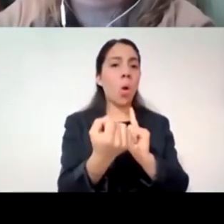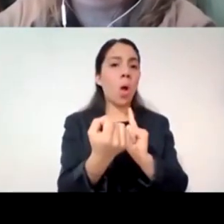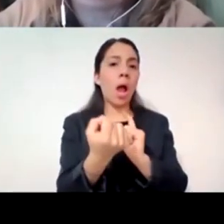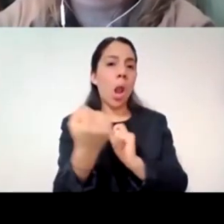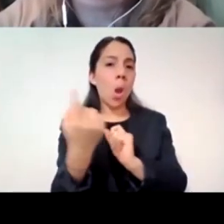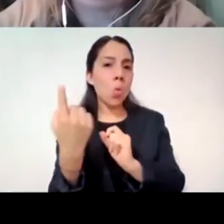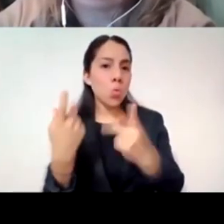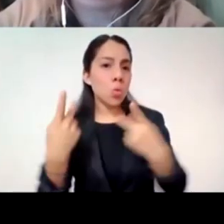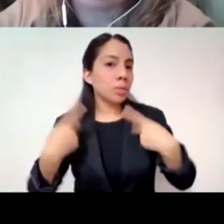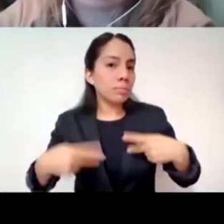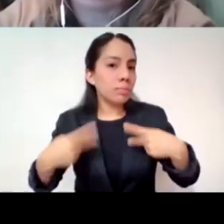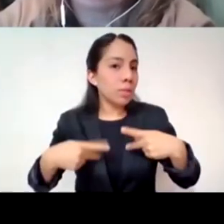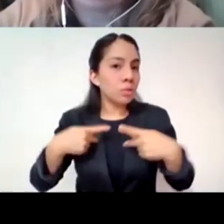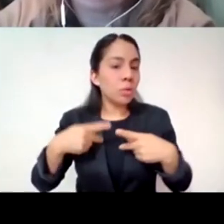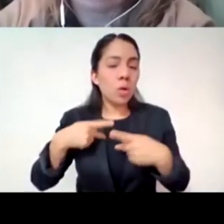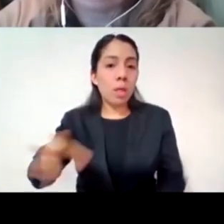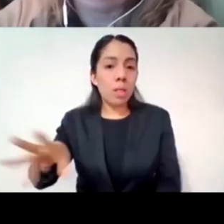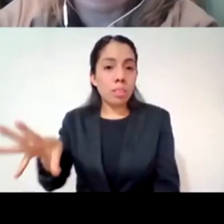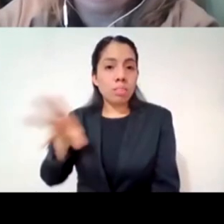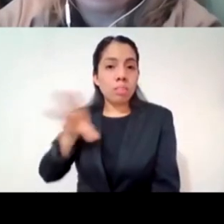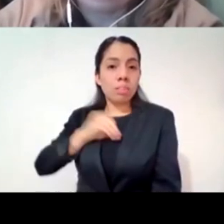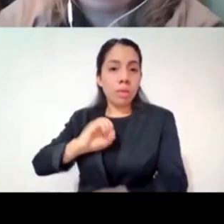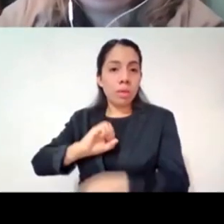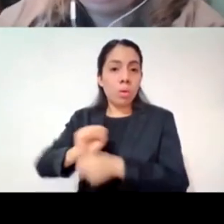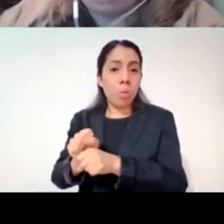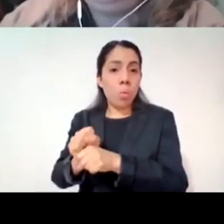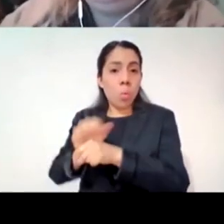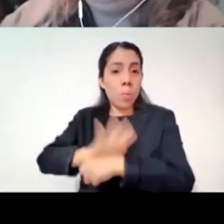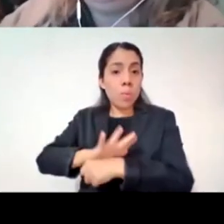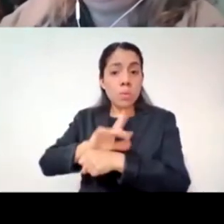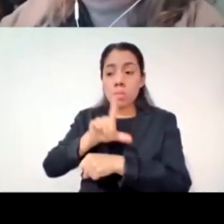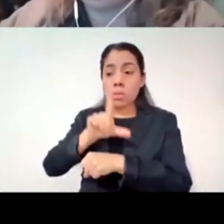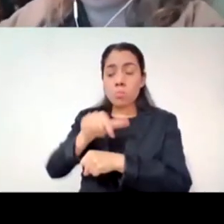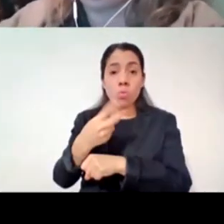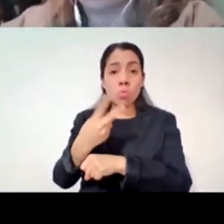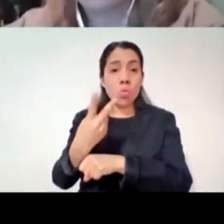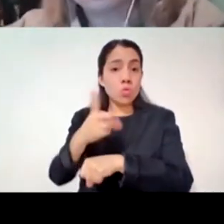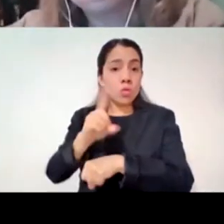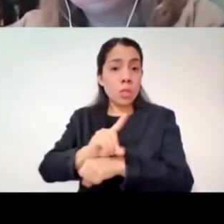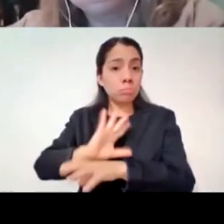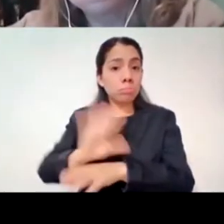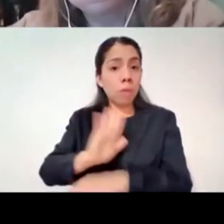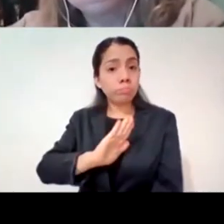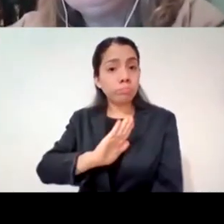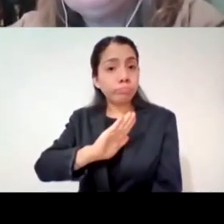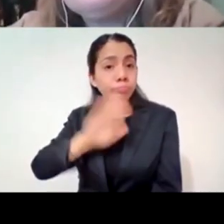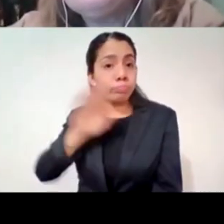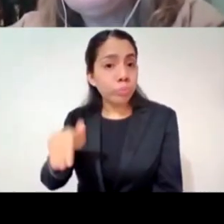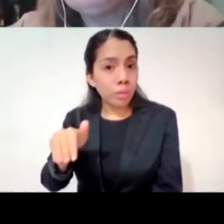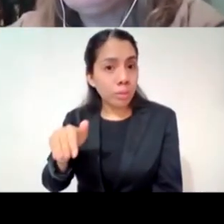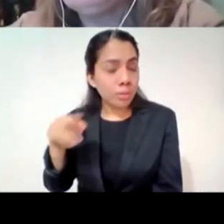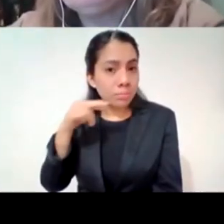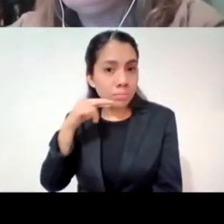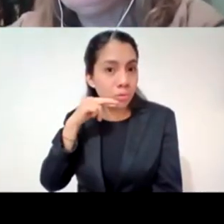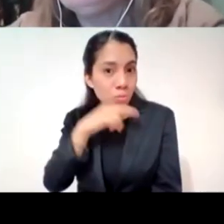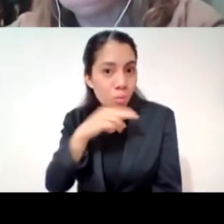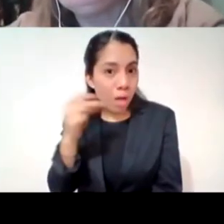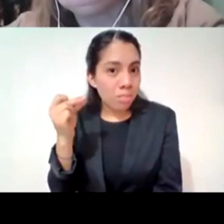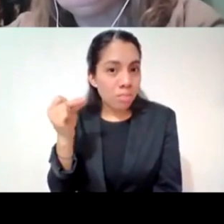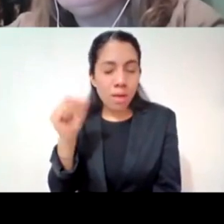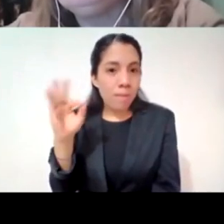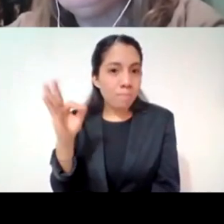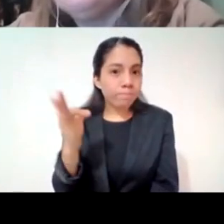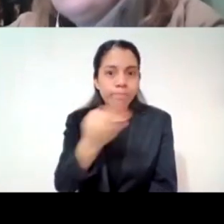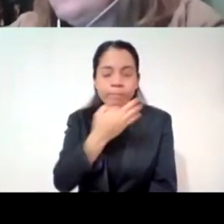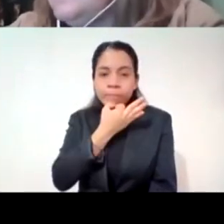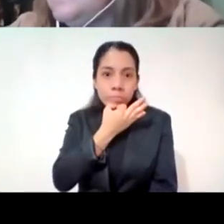y en horas están falleciendo ¿no? en días y demás y como todo va siendo nuevo el impacto emocional puede